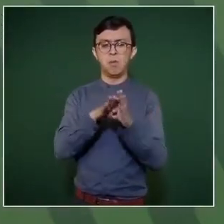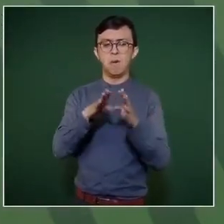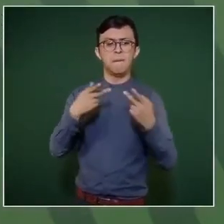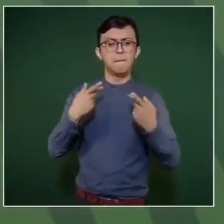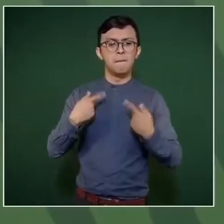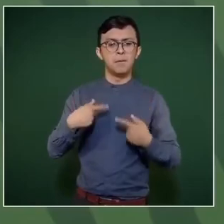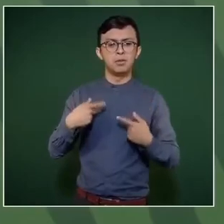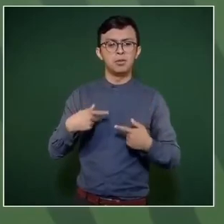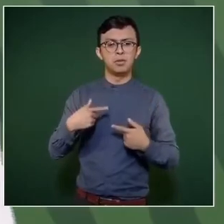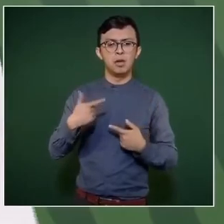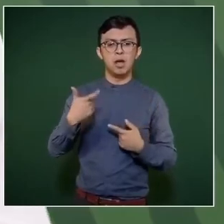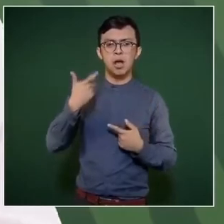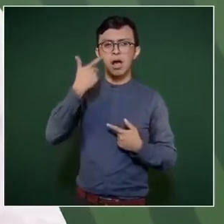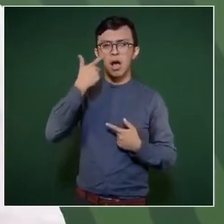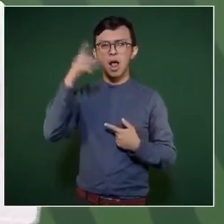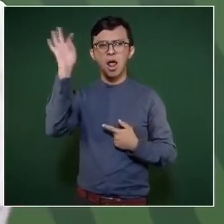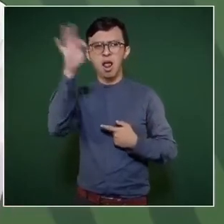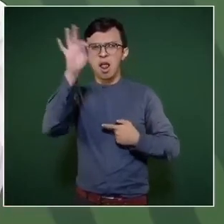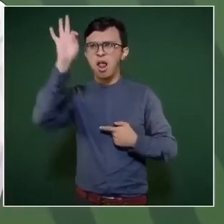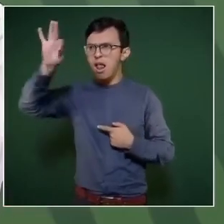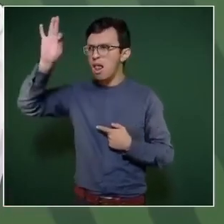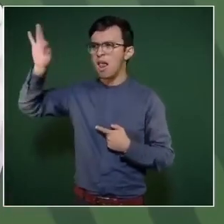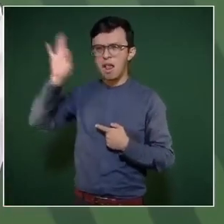entonces hacía falta